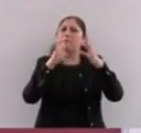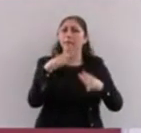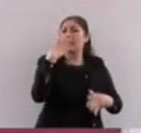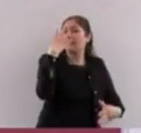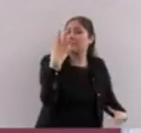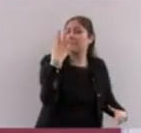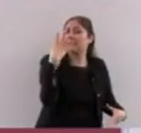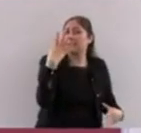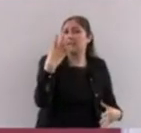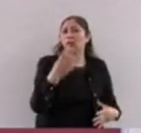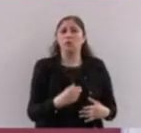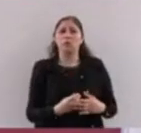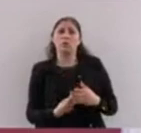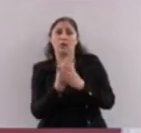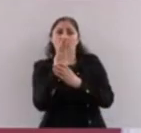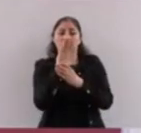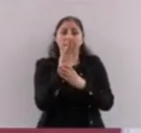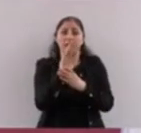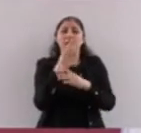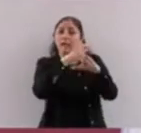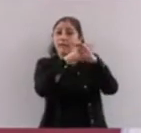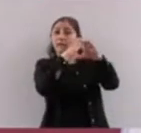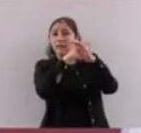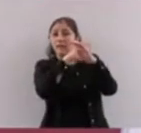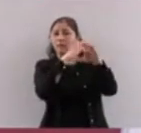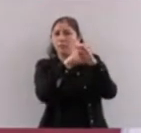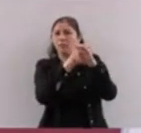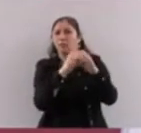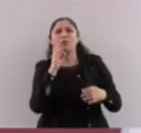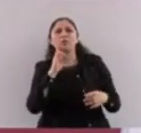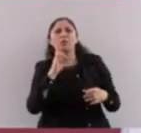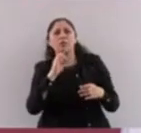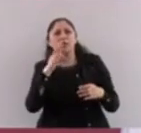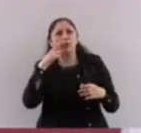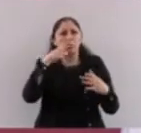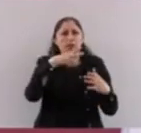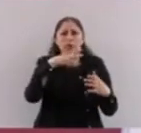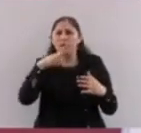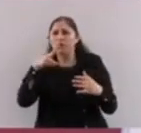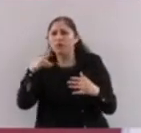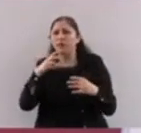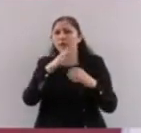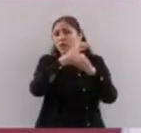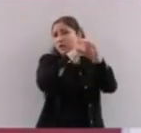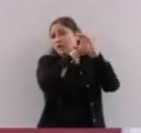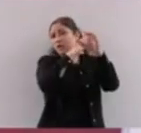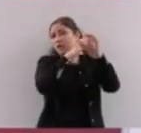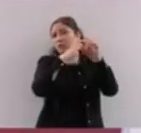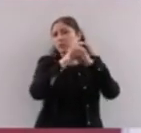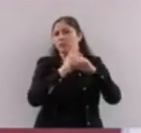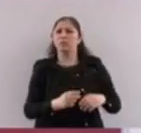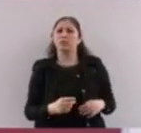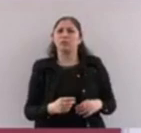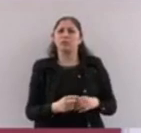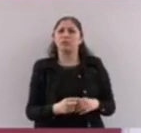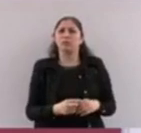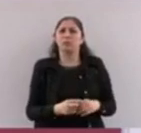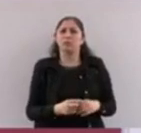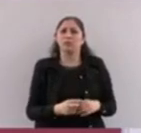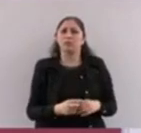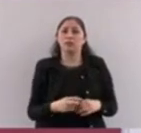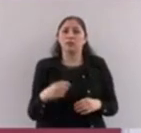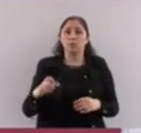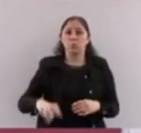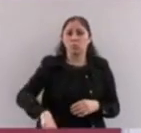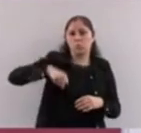las cinco de la mañana ya tenía yo que estar en el camión y yo veía a las señoras mayores, a las mujeres, ahí van con la cubeta